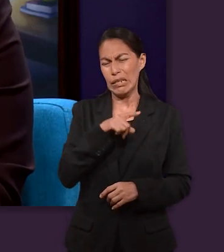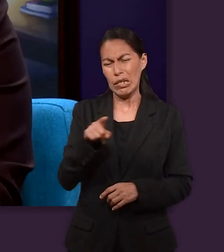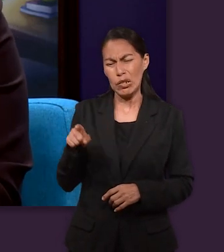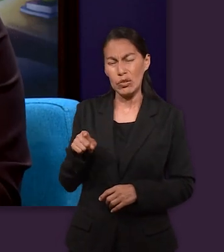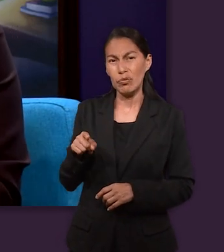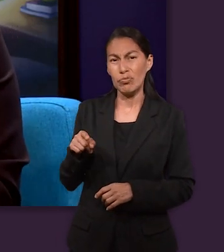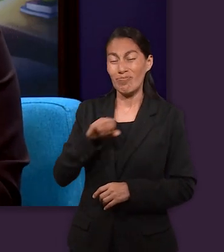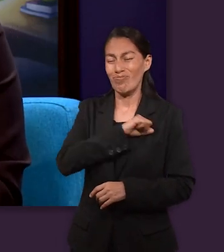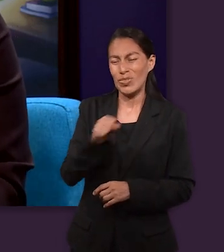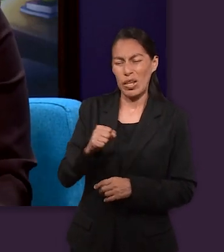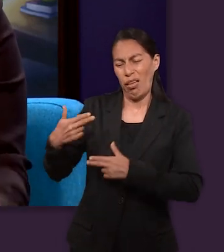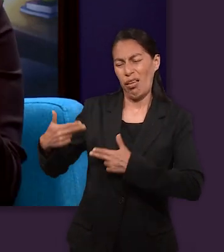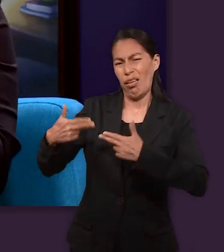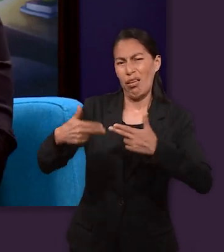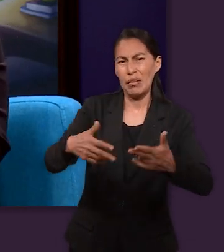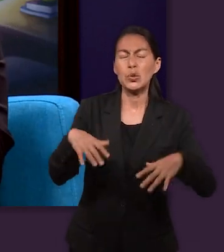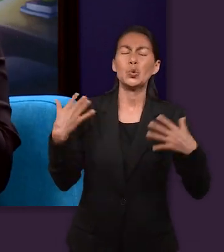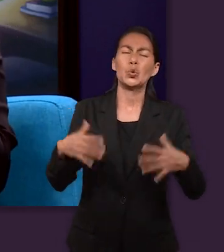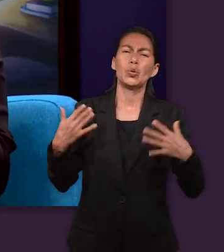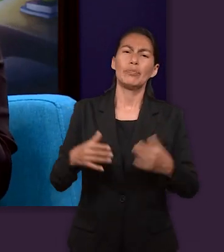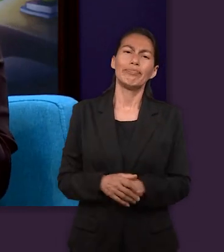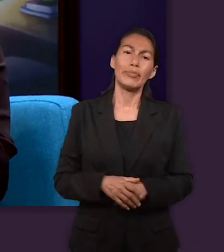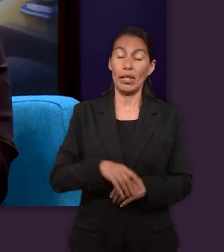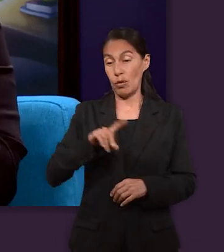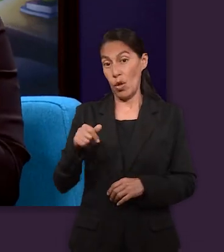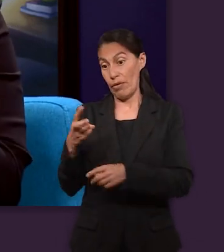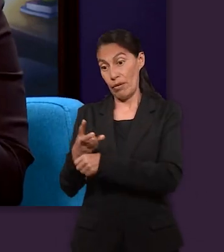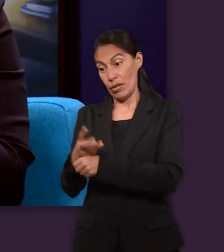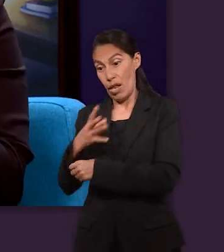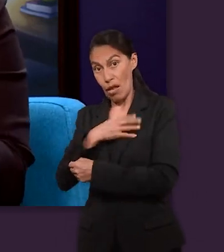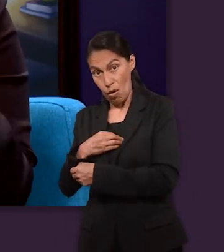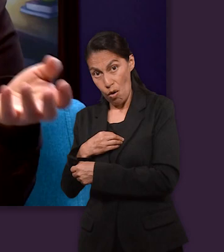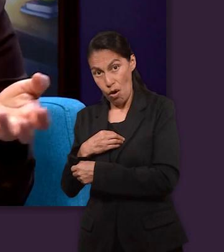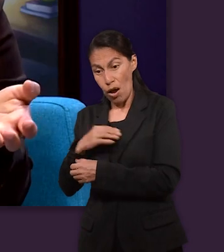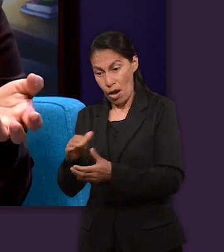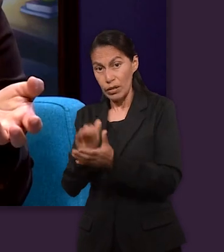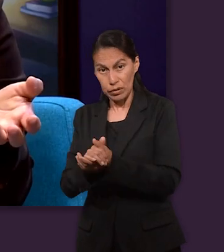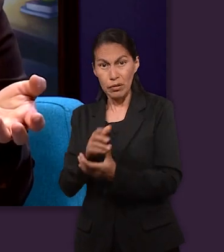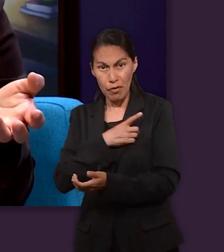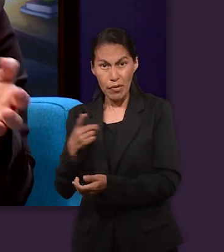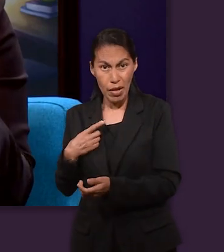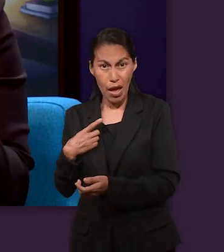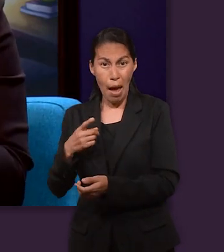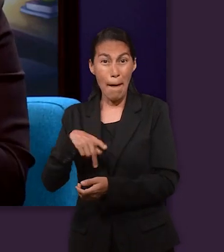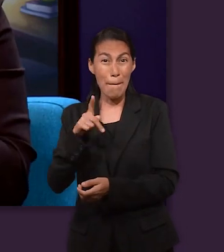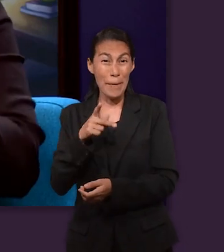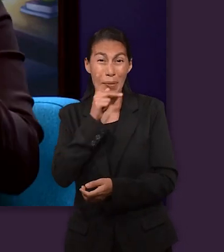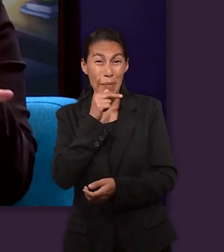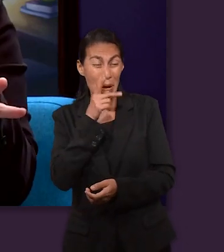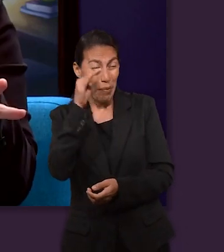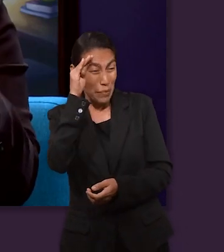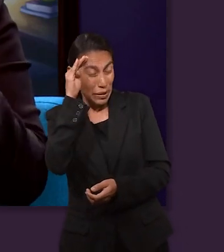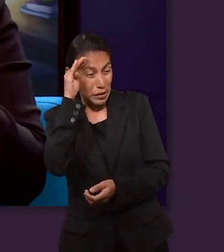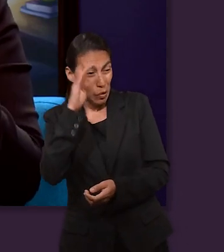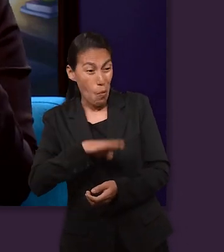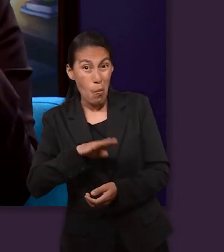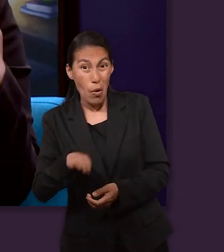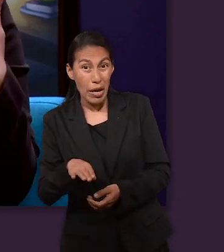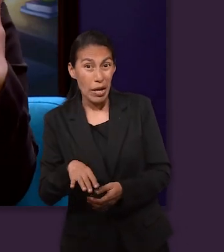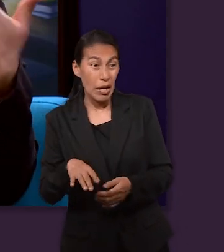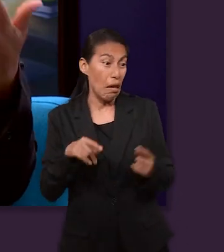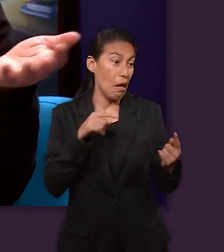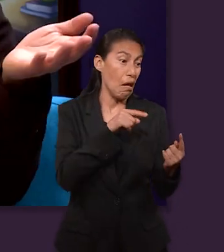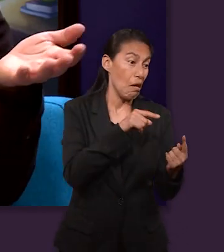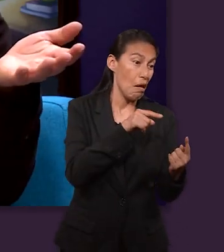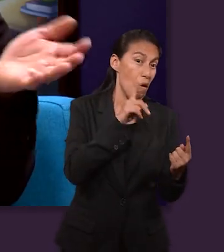la garantía, o más bien debía casarse con el siguiente hijo, pero era muy joven, en un temor que también muriera pensando